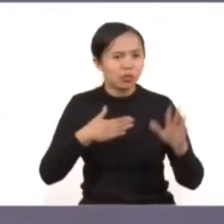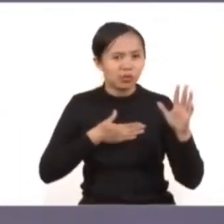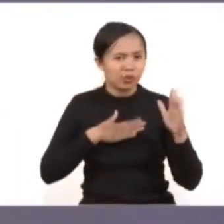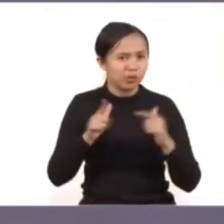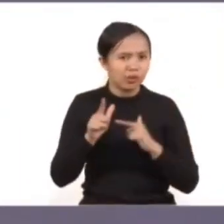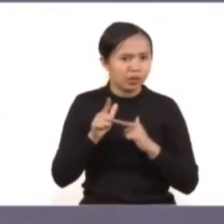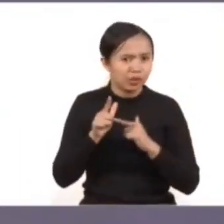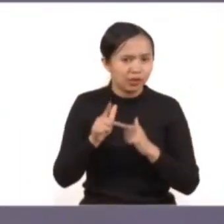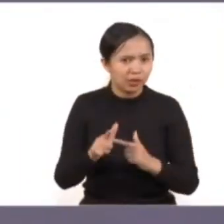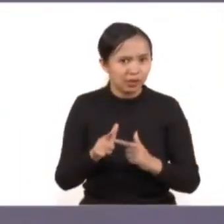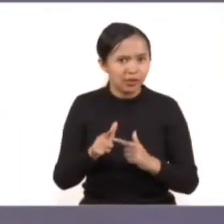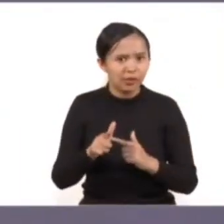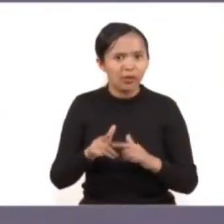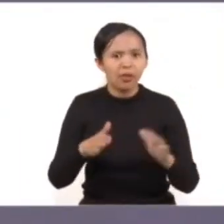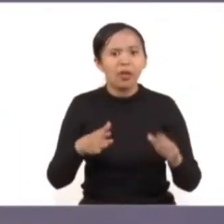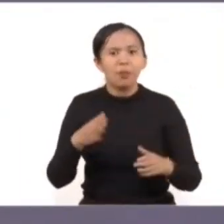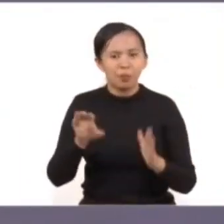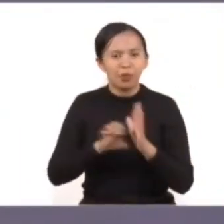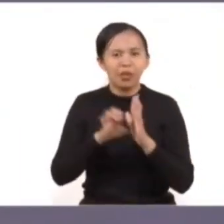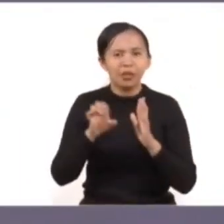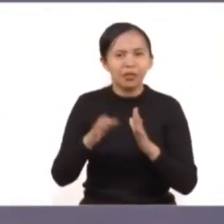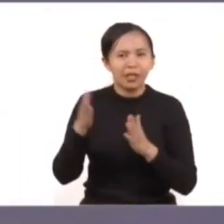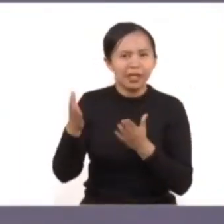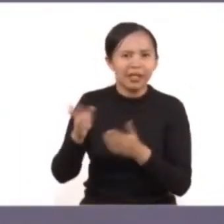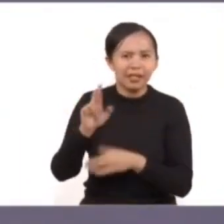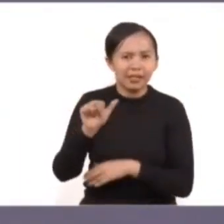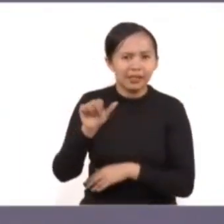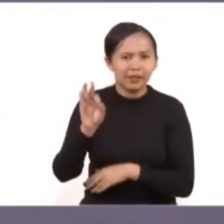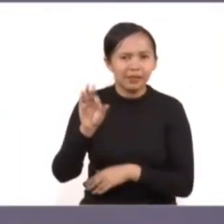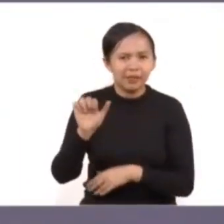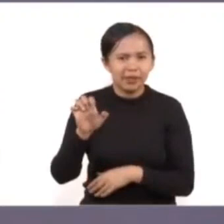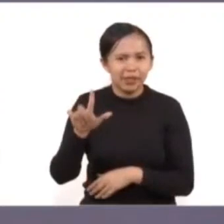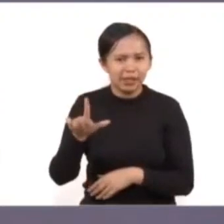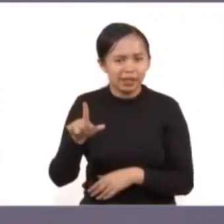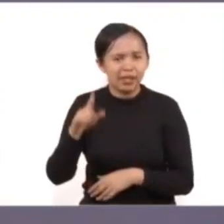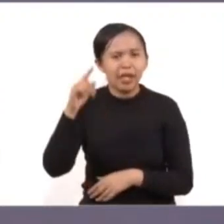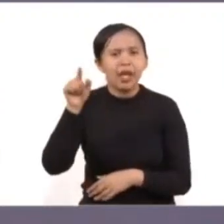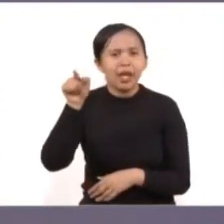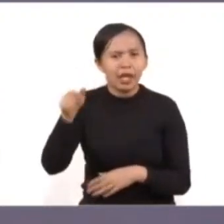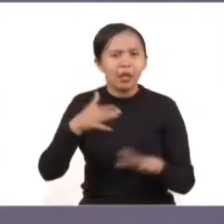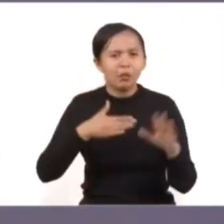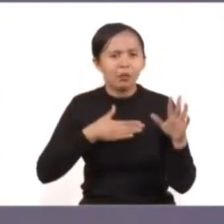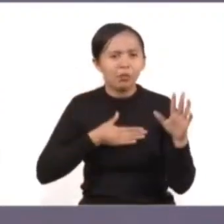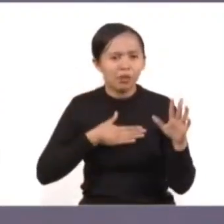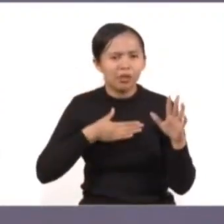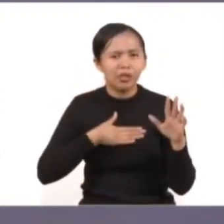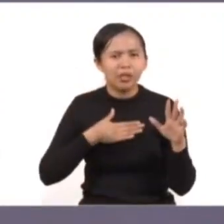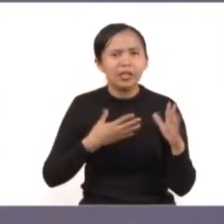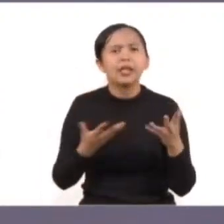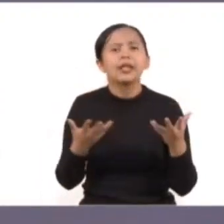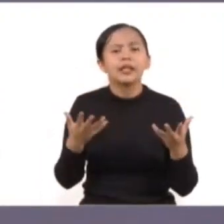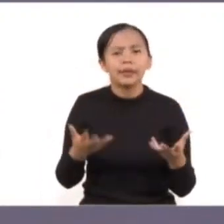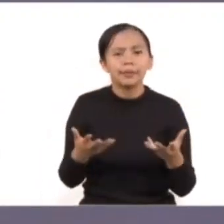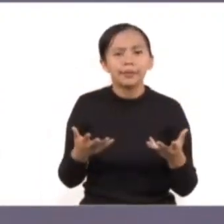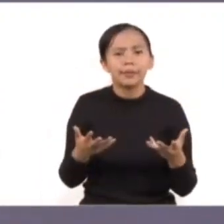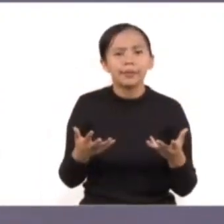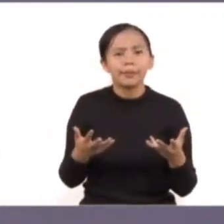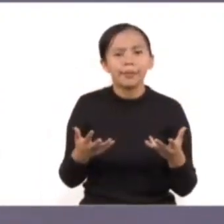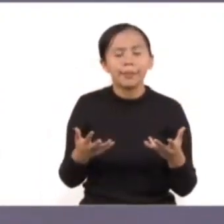momento refrendo el compromiso del magistrado presidente, el doctor Rafael Guerra Álvarez, para continuar con la